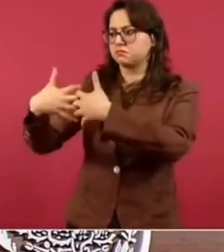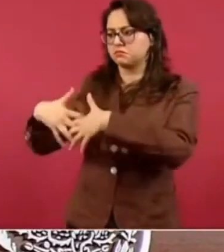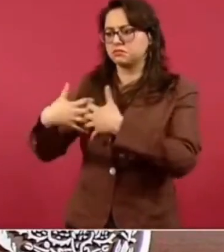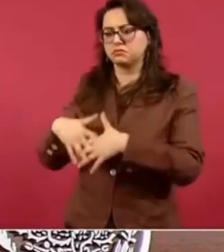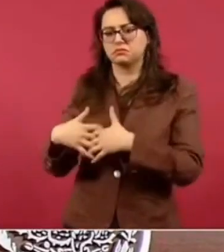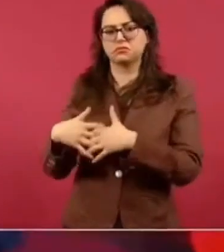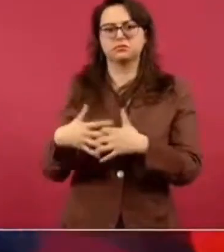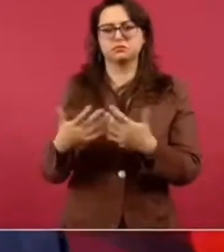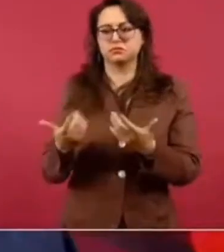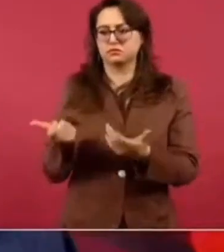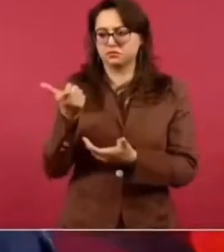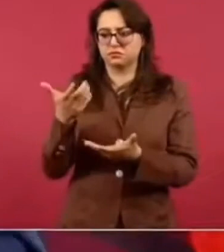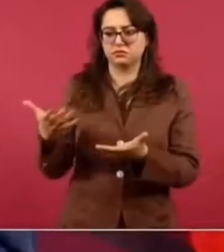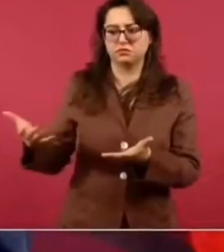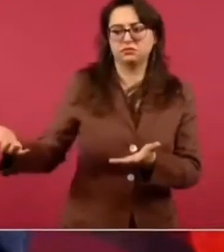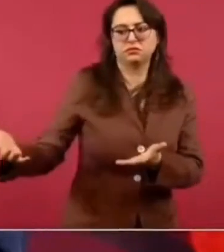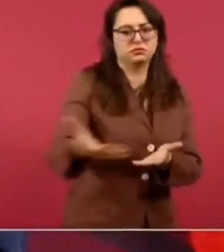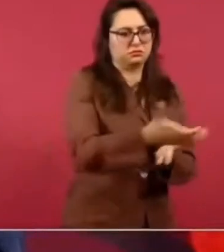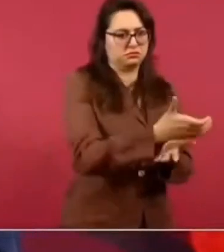la inversión